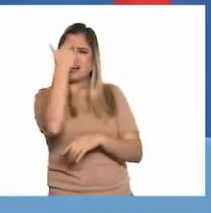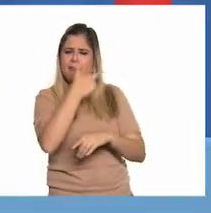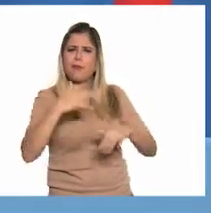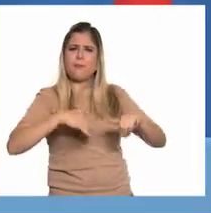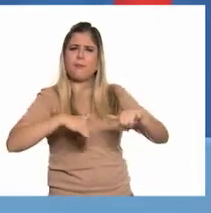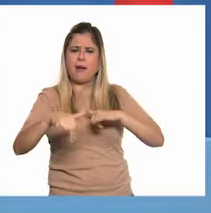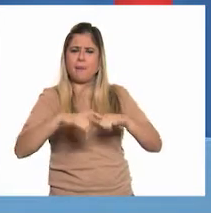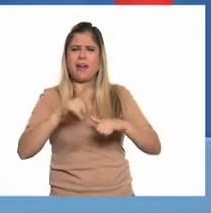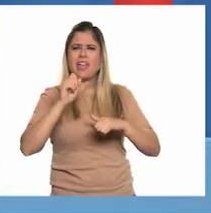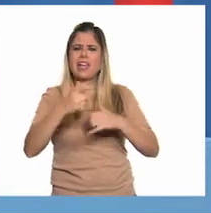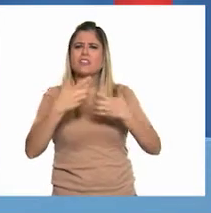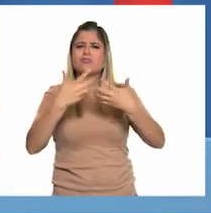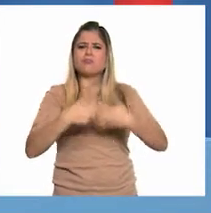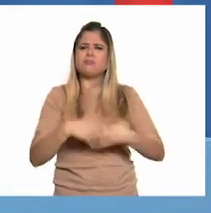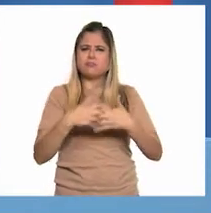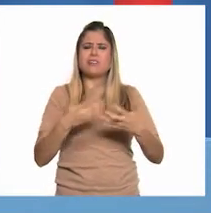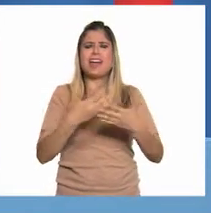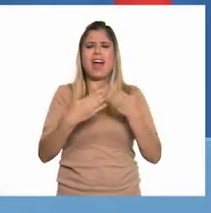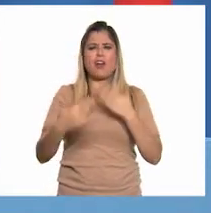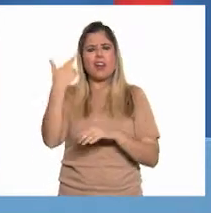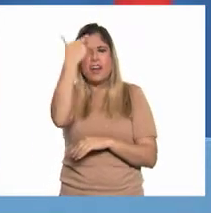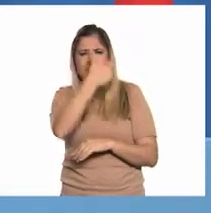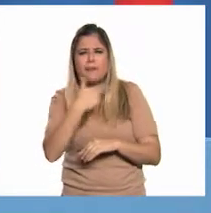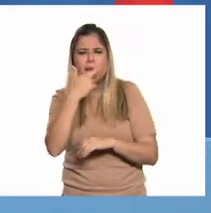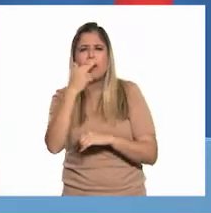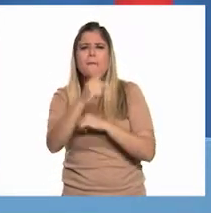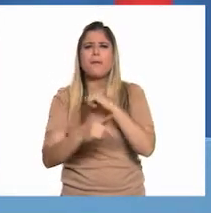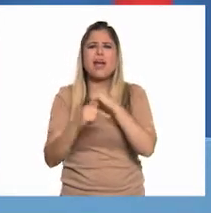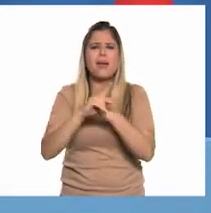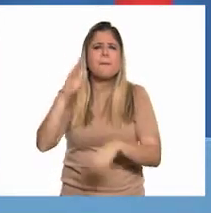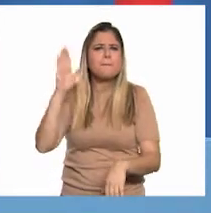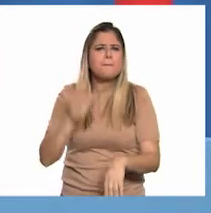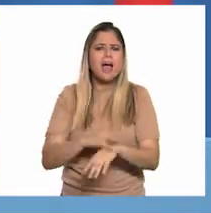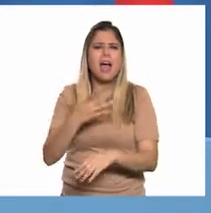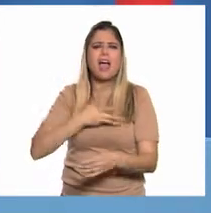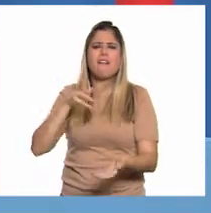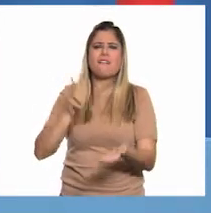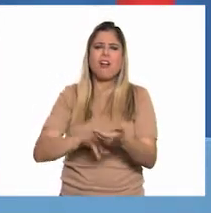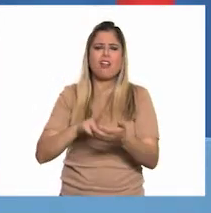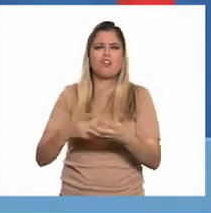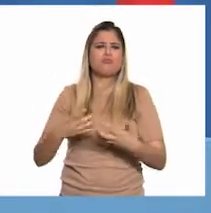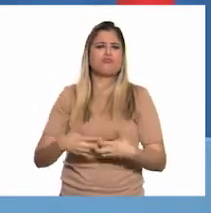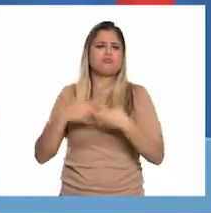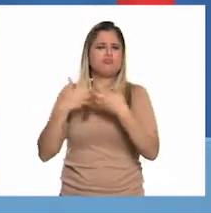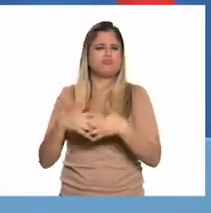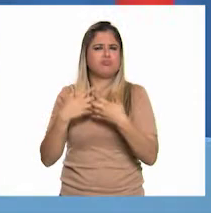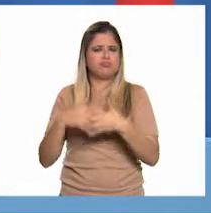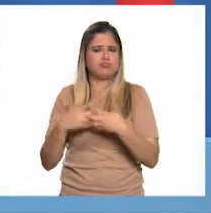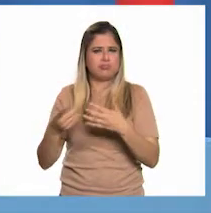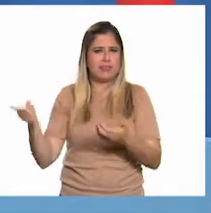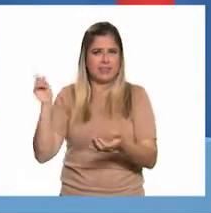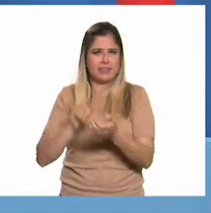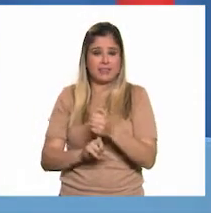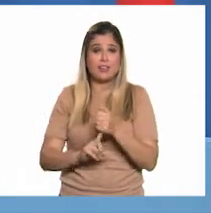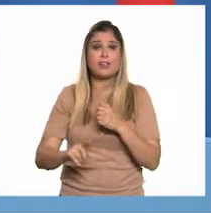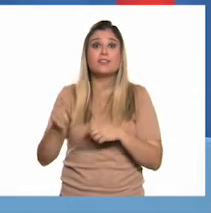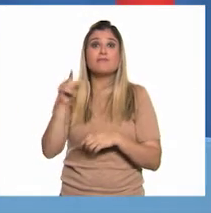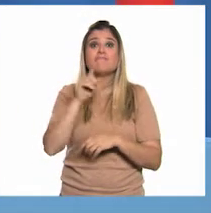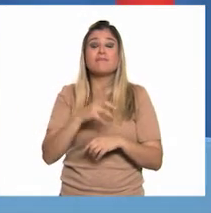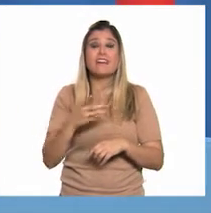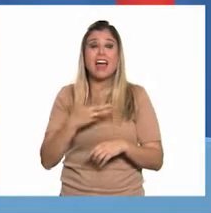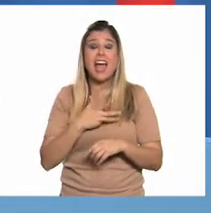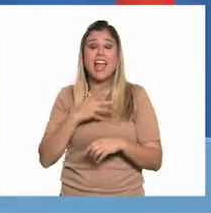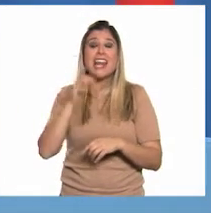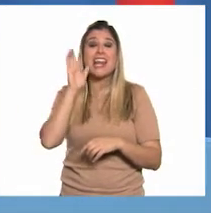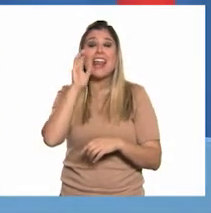de la industria. Analicemos ahora los países con más alto valor de la producción industrial. Iluminados en